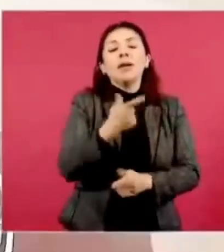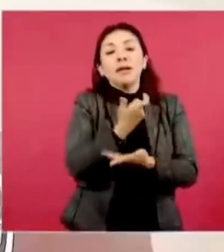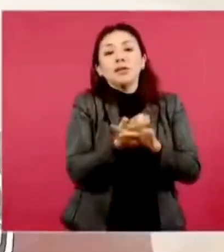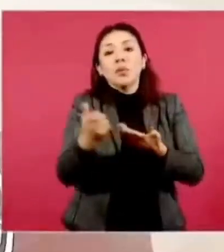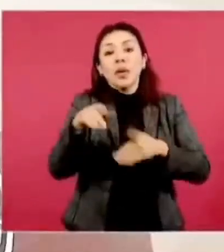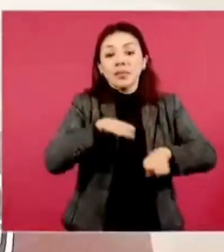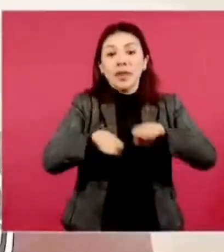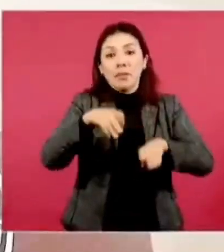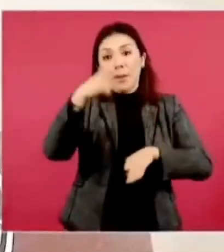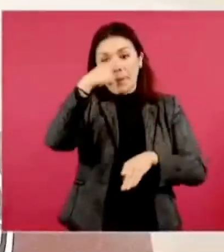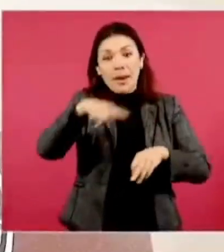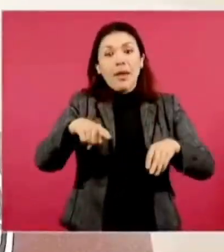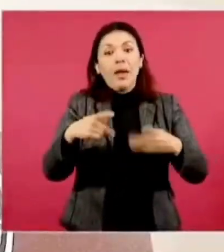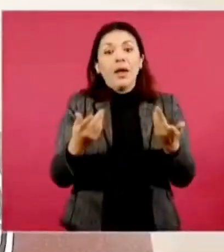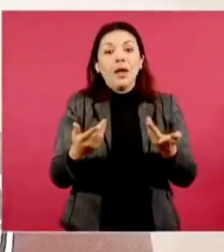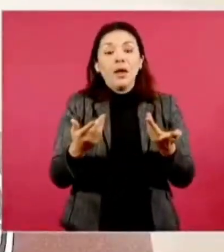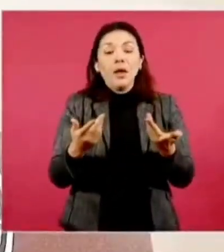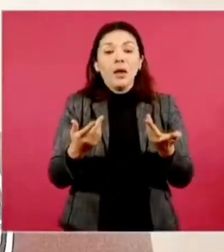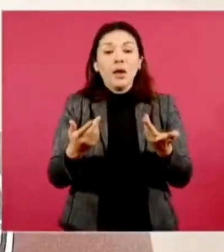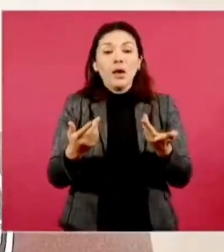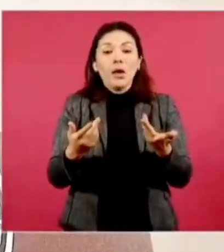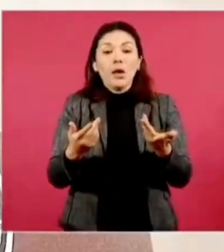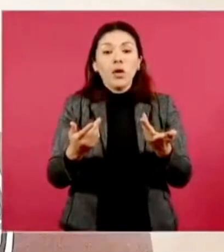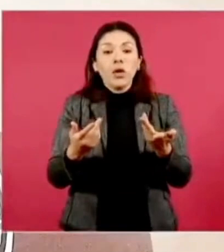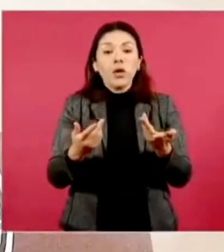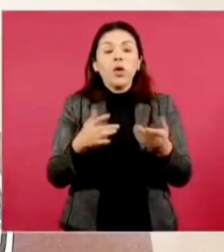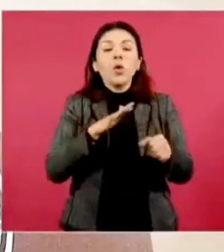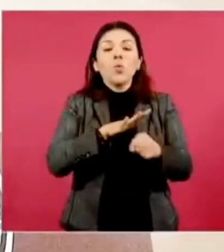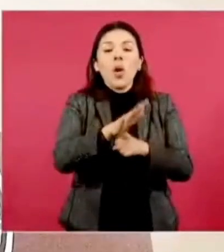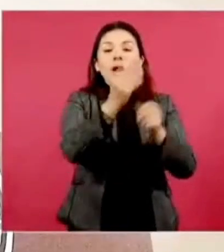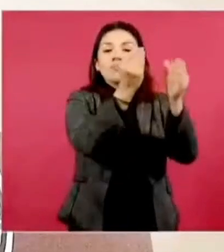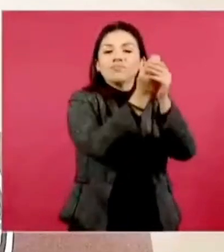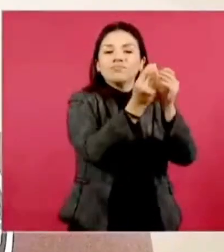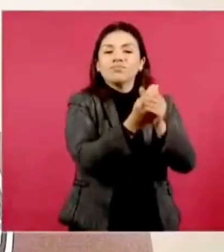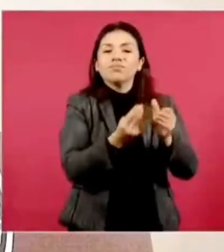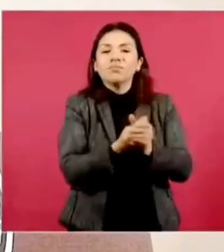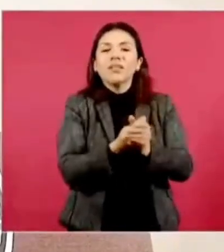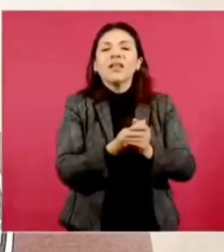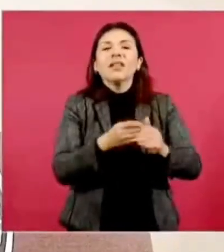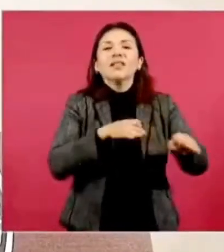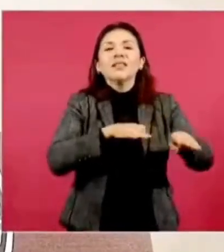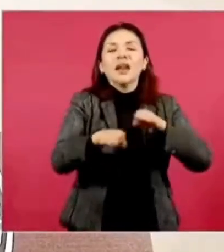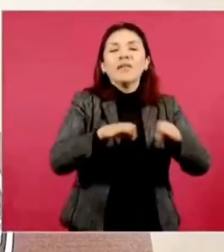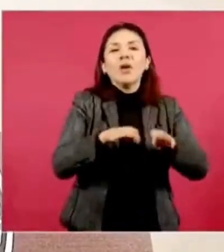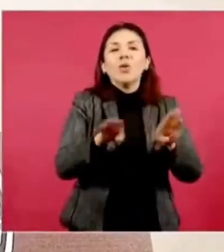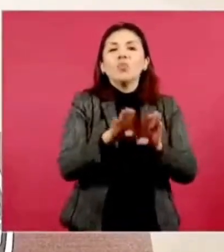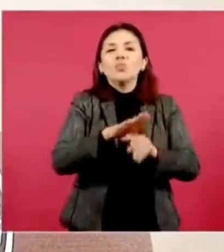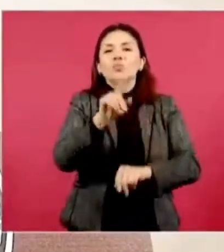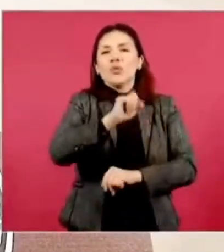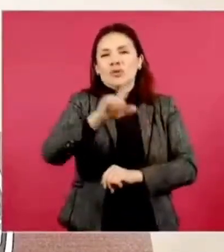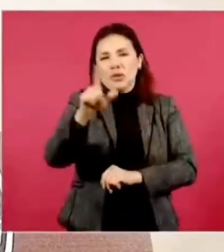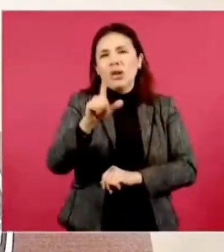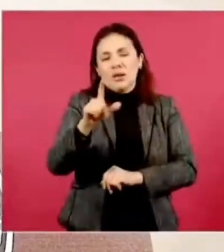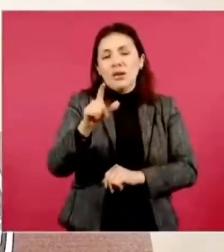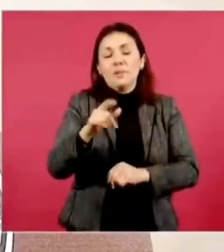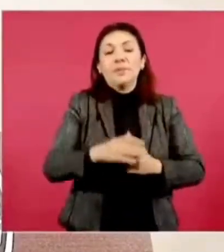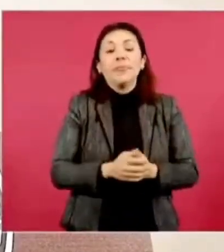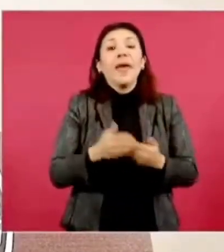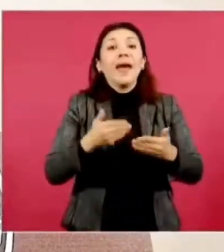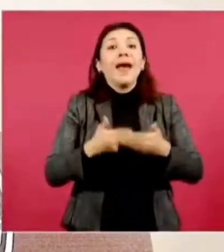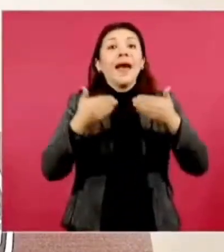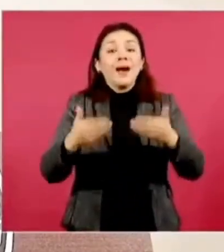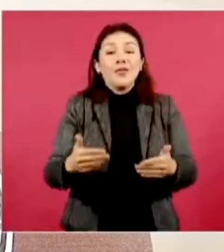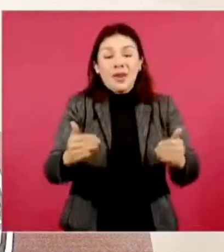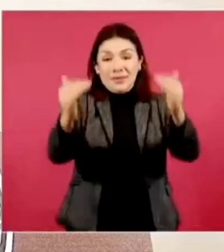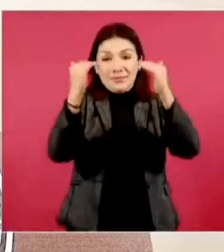ciertas categorías del servicio público y el día de hoy toca el paquete